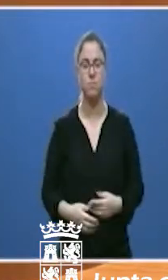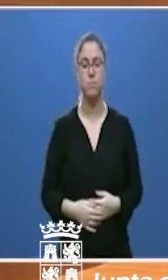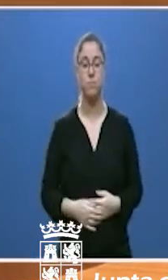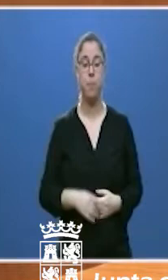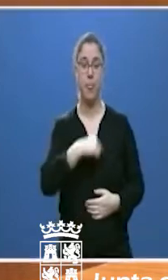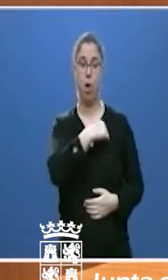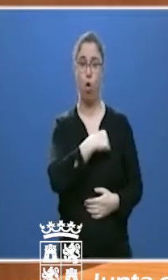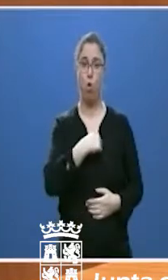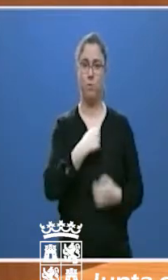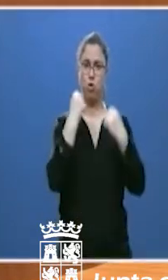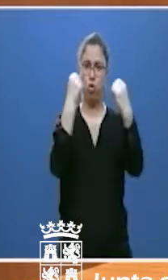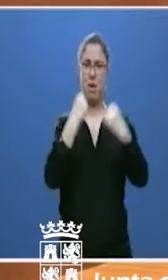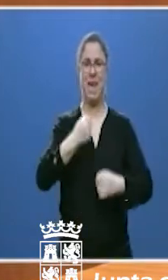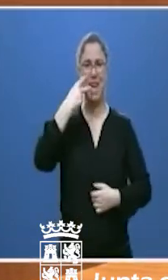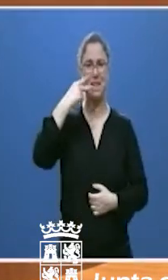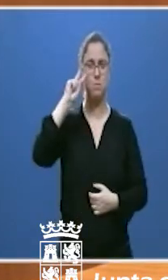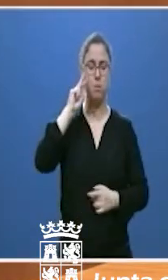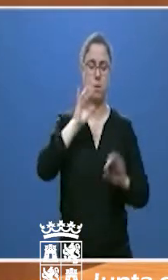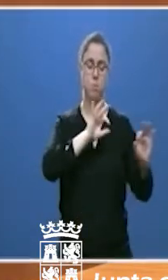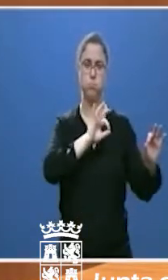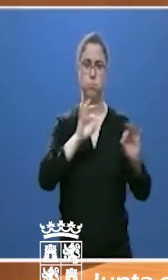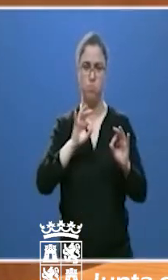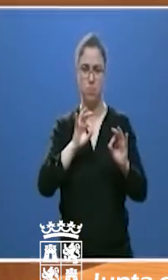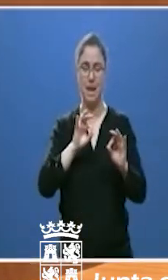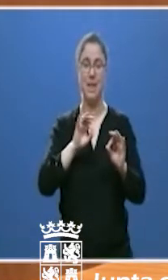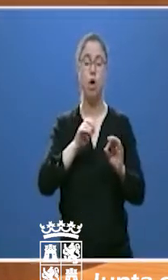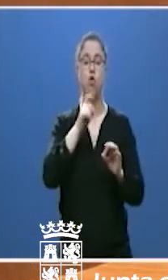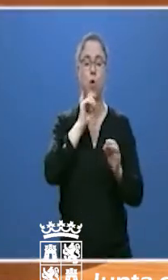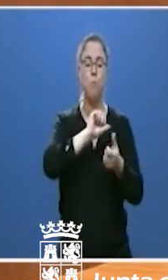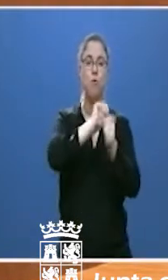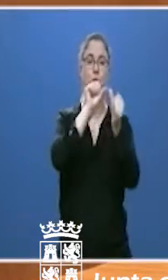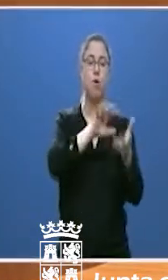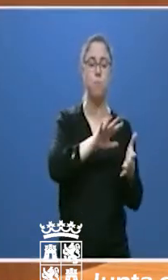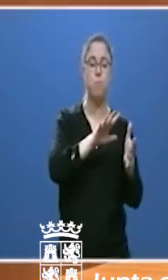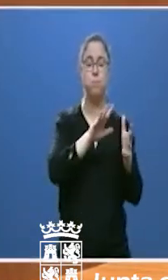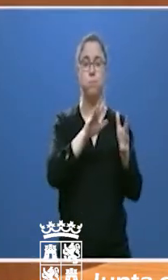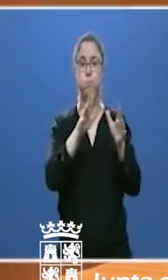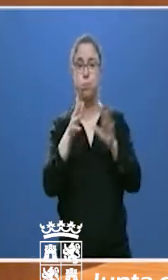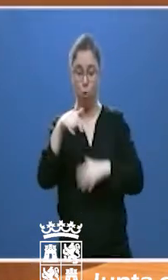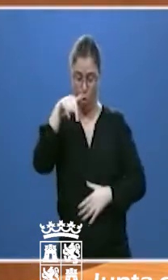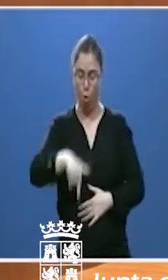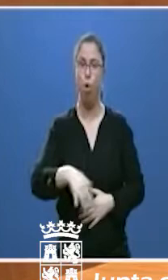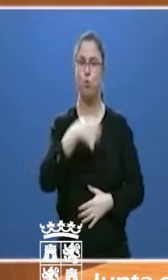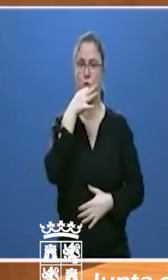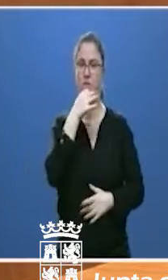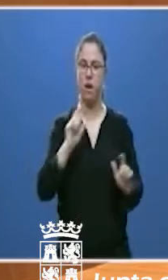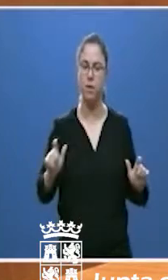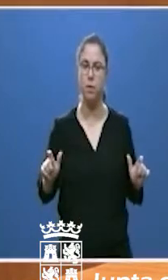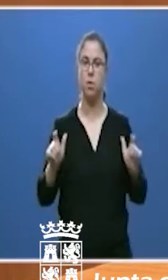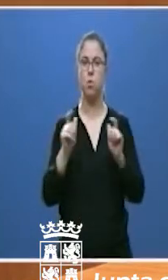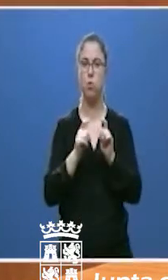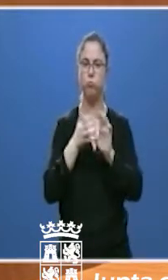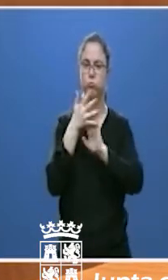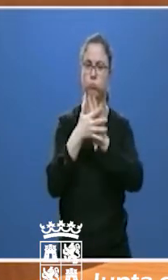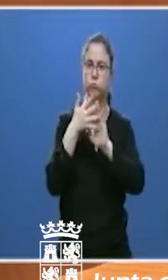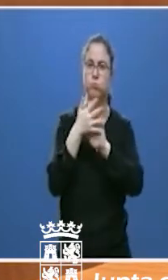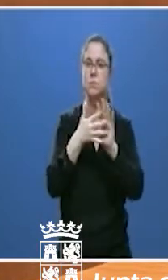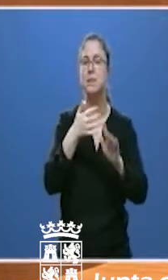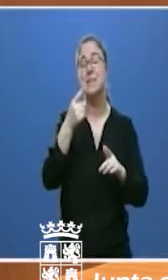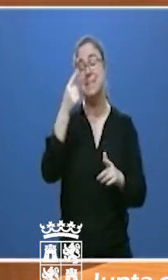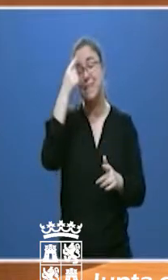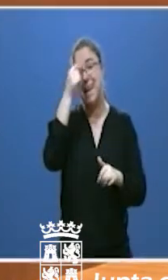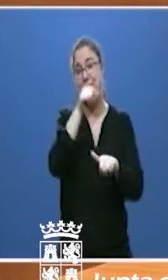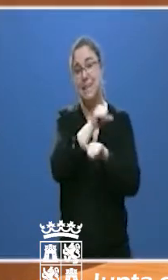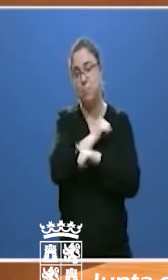expertos encargada de planificar ese escenario desescalada se reúne esta tarde. Esperemos que se realice con la máxima